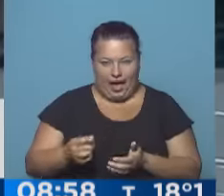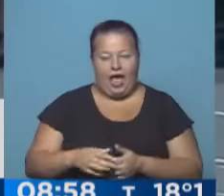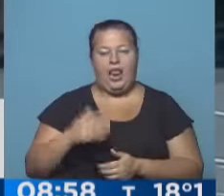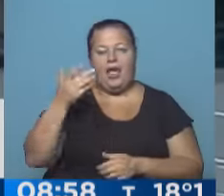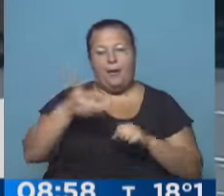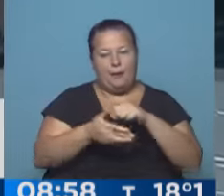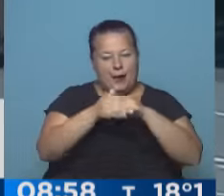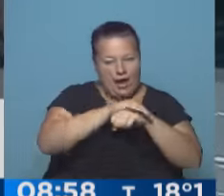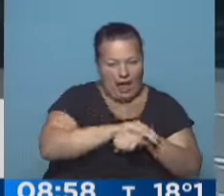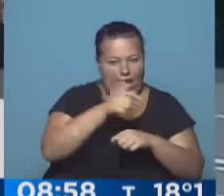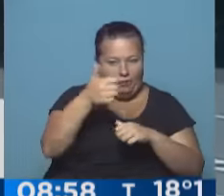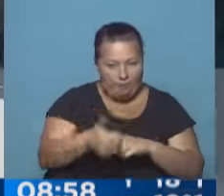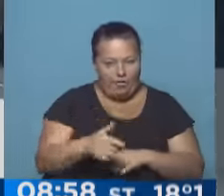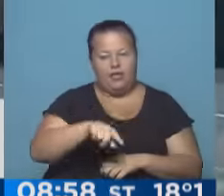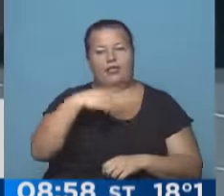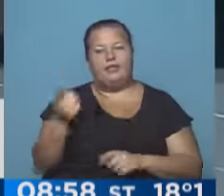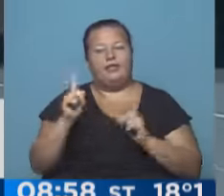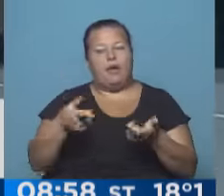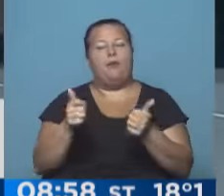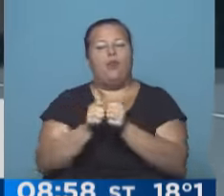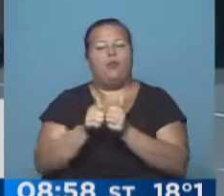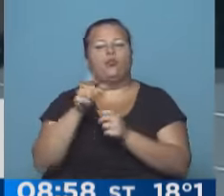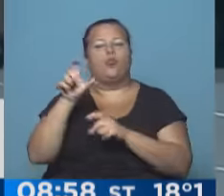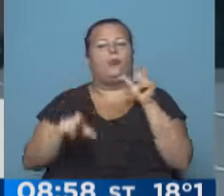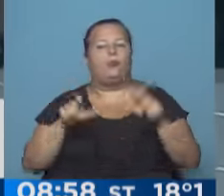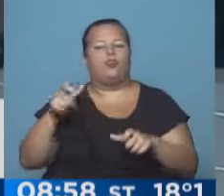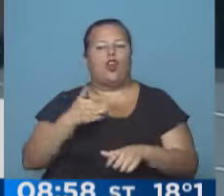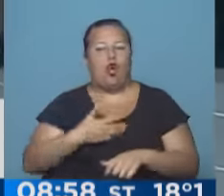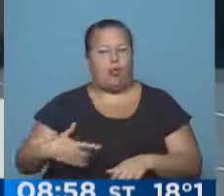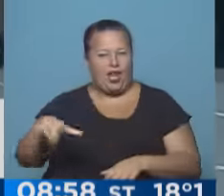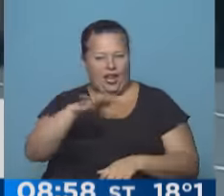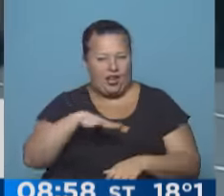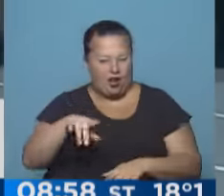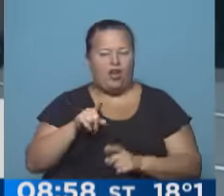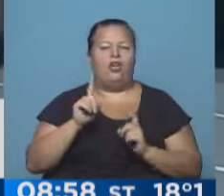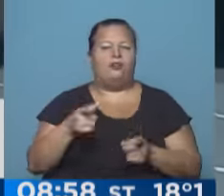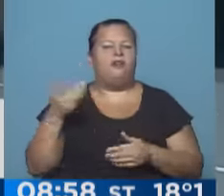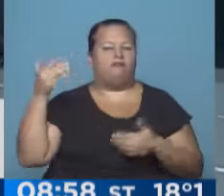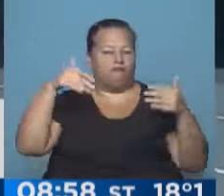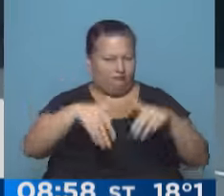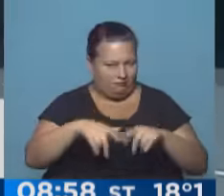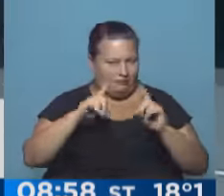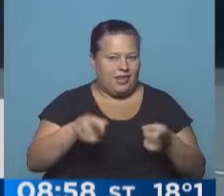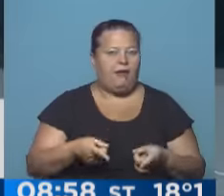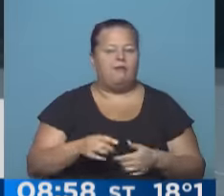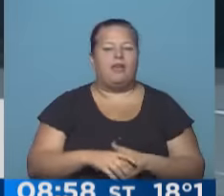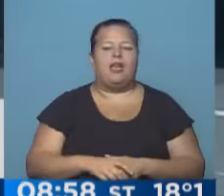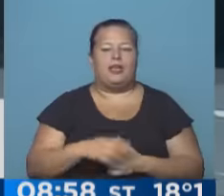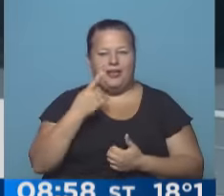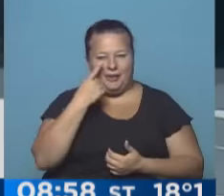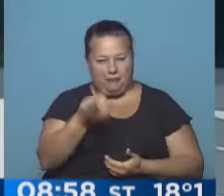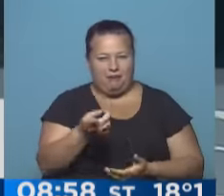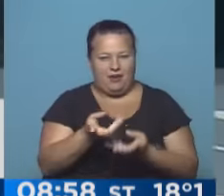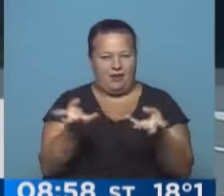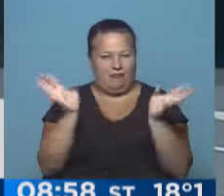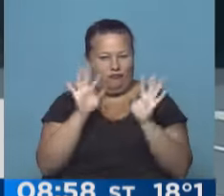Horacio Rodríguez Larreta está aquí, también con funcionarios del área, que se han acercado, recordemos, los podemos ver allí,